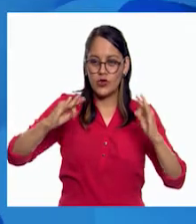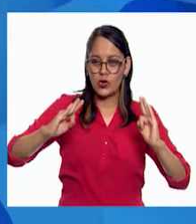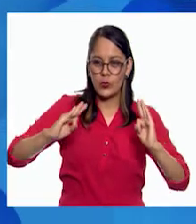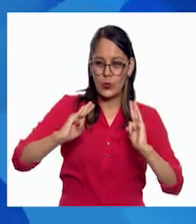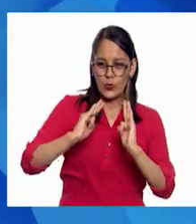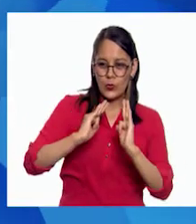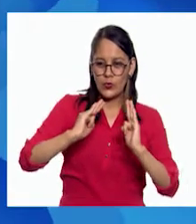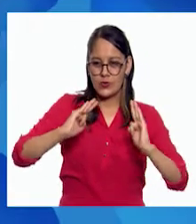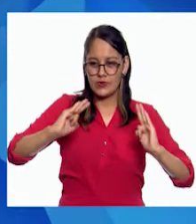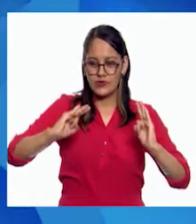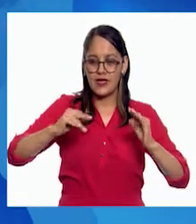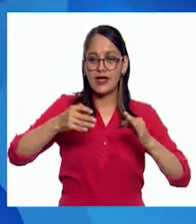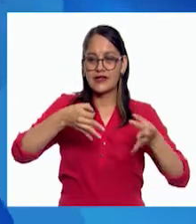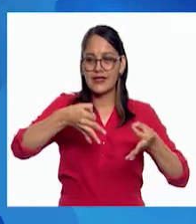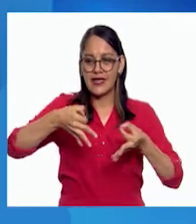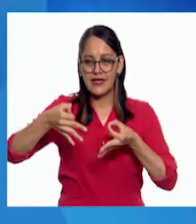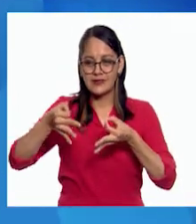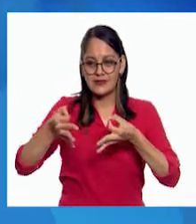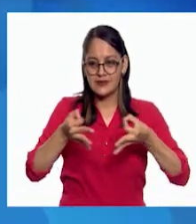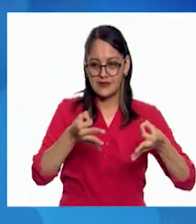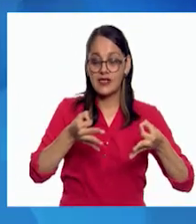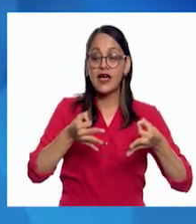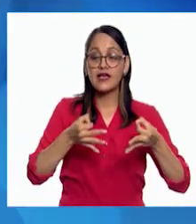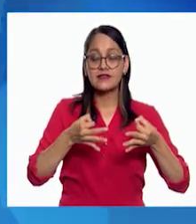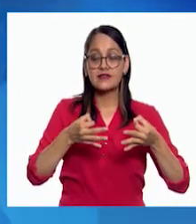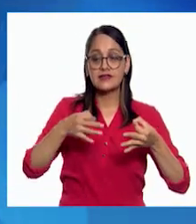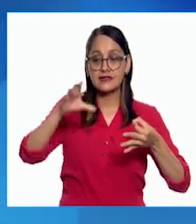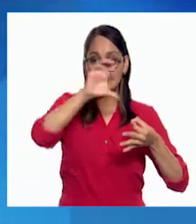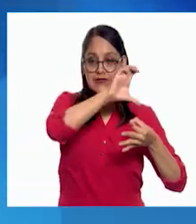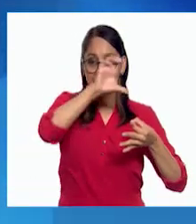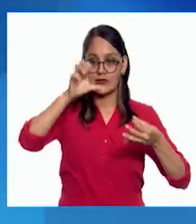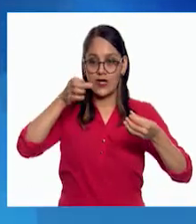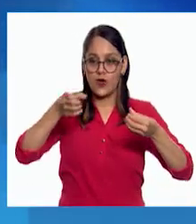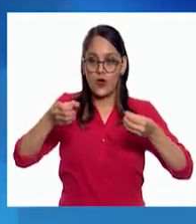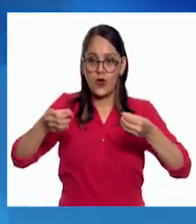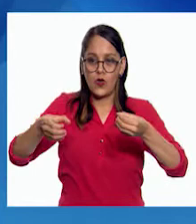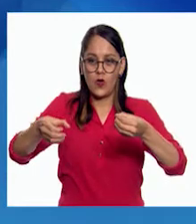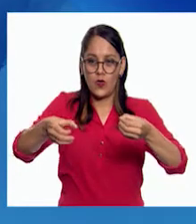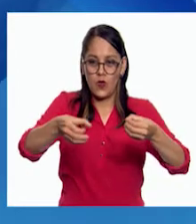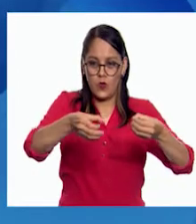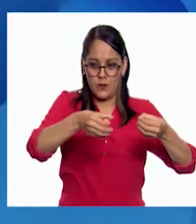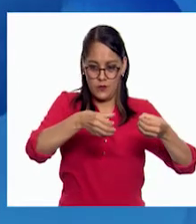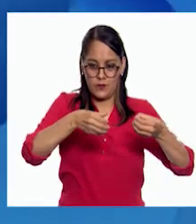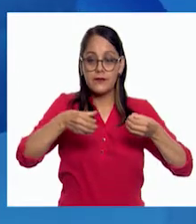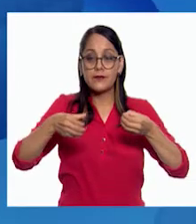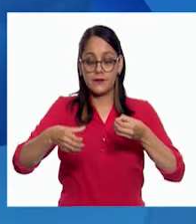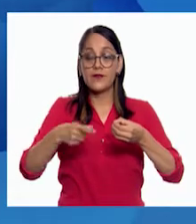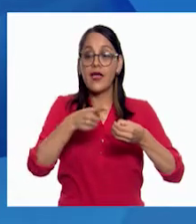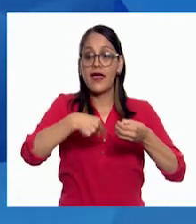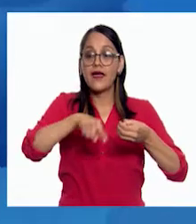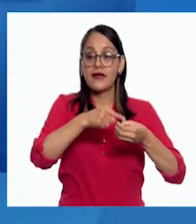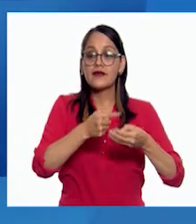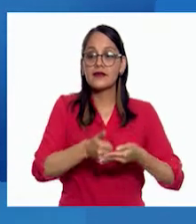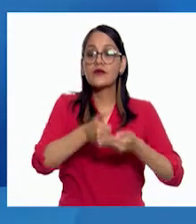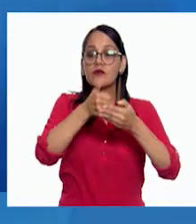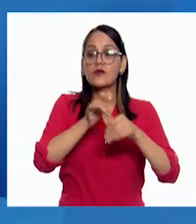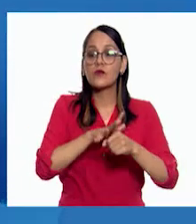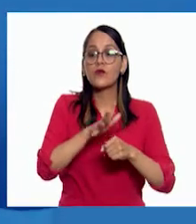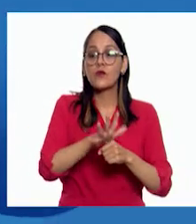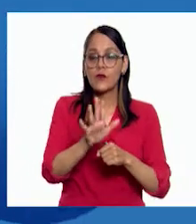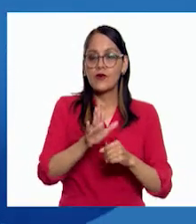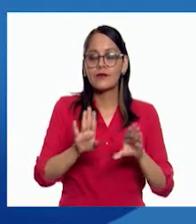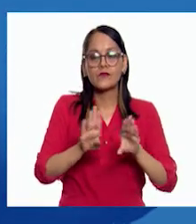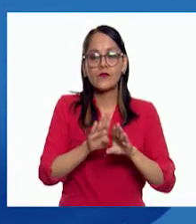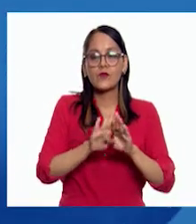que les permite desplazarse en el cielo. Una de las consecuencias más visibles de esta atracción es el movimiento